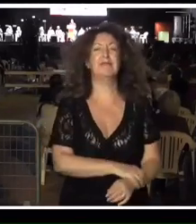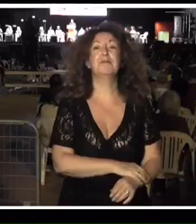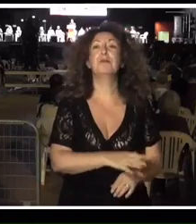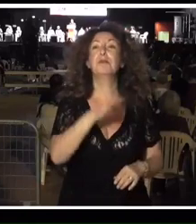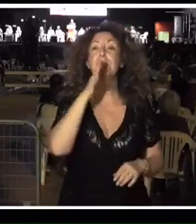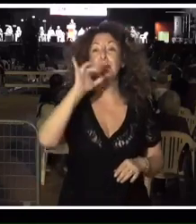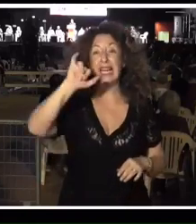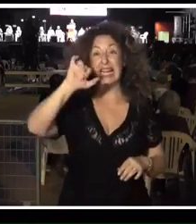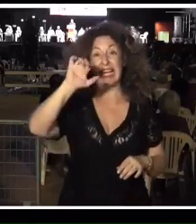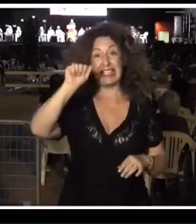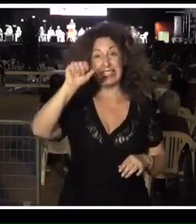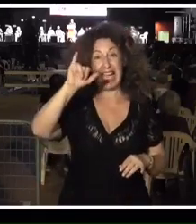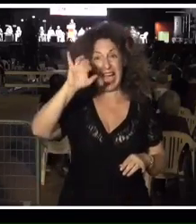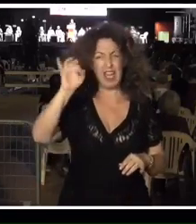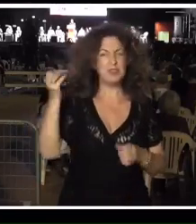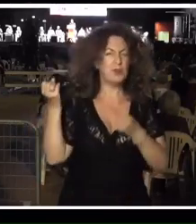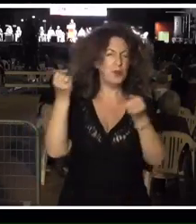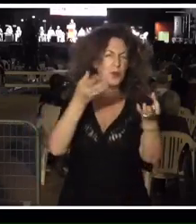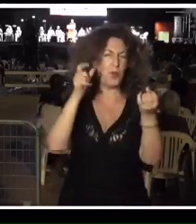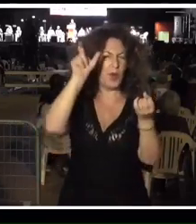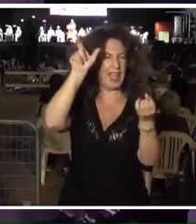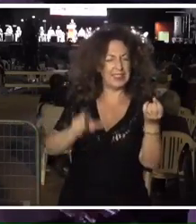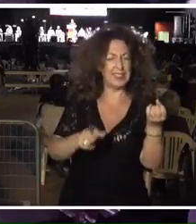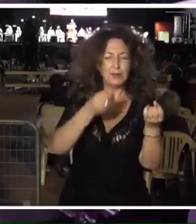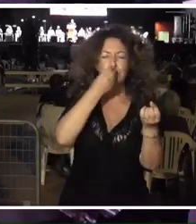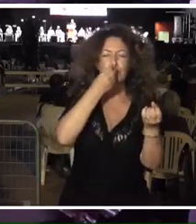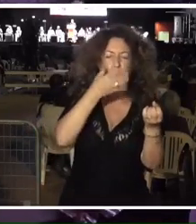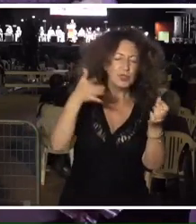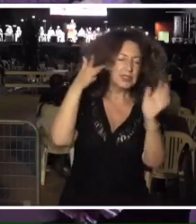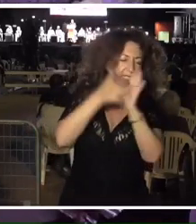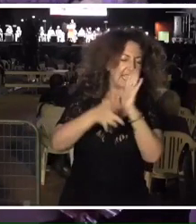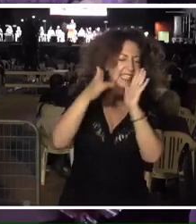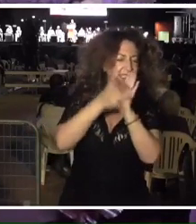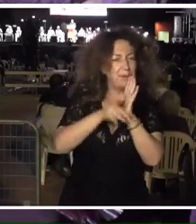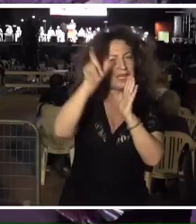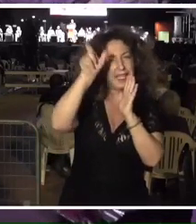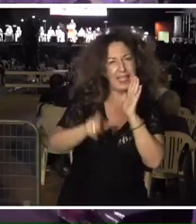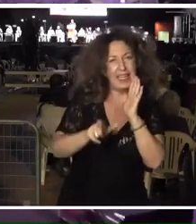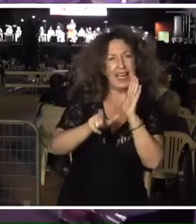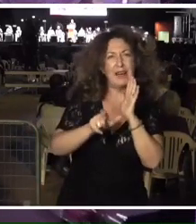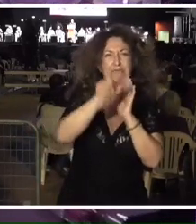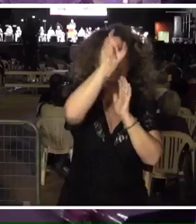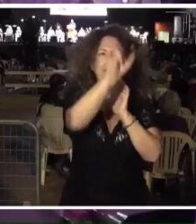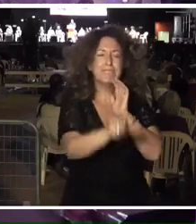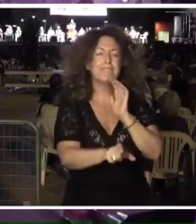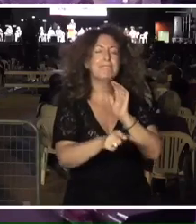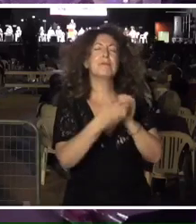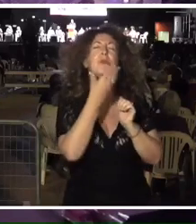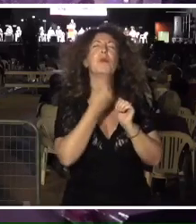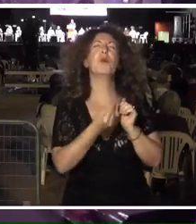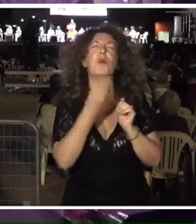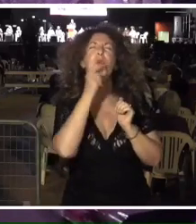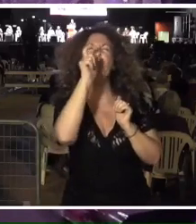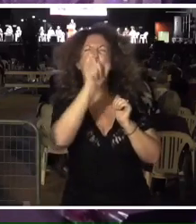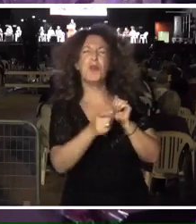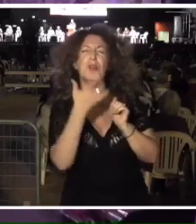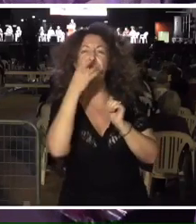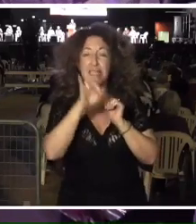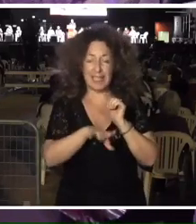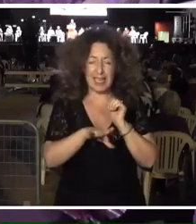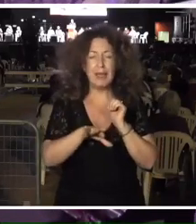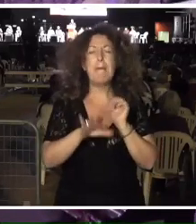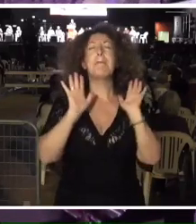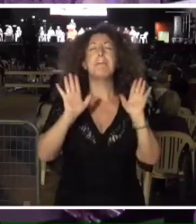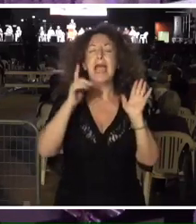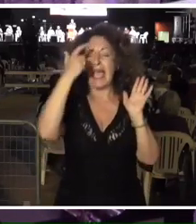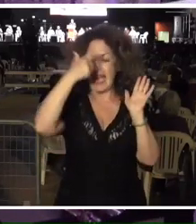Julio, figura que conocéis muchos y muchas de vosotros mejor que yo mismo, pero quisiera poder expresar lo